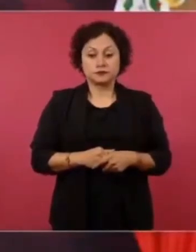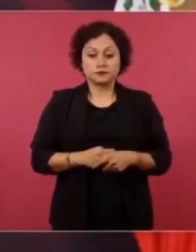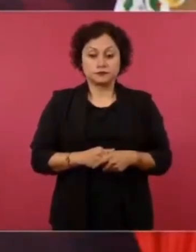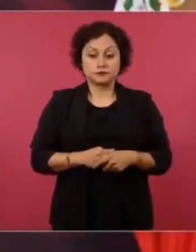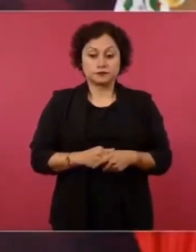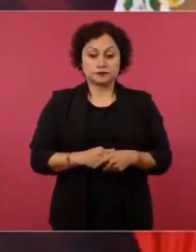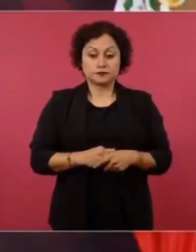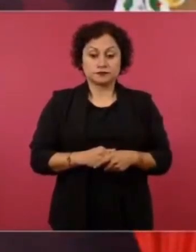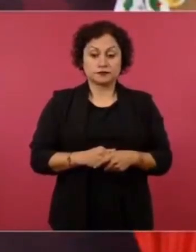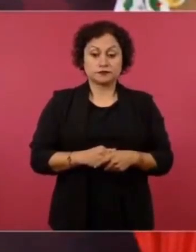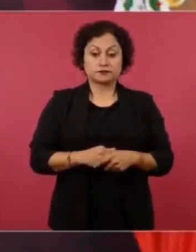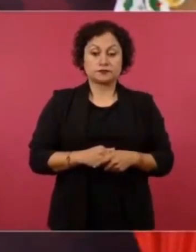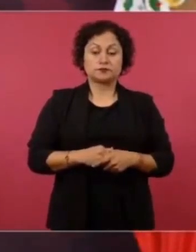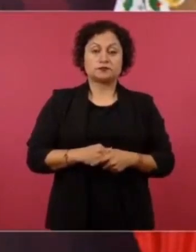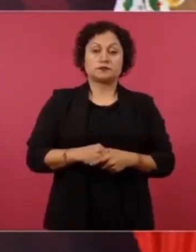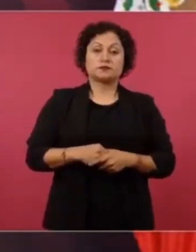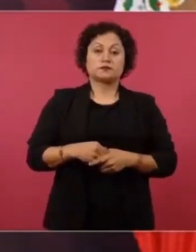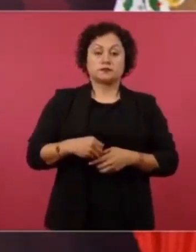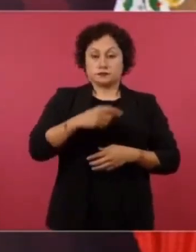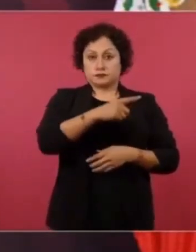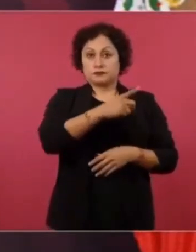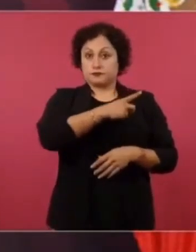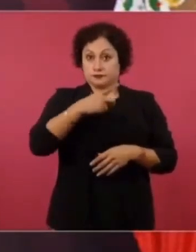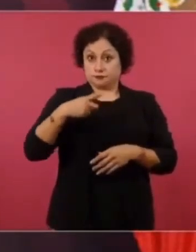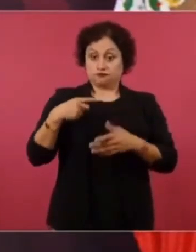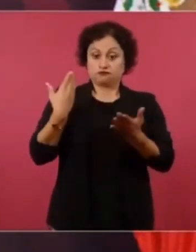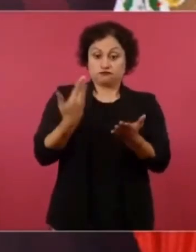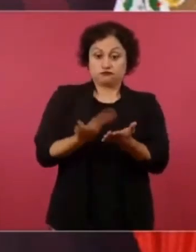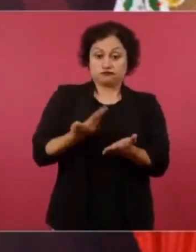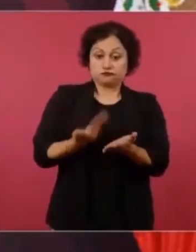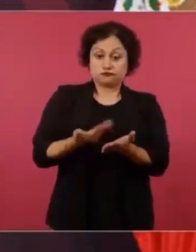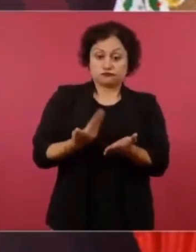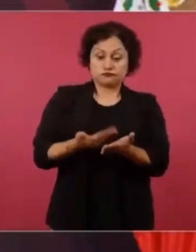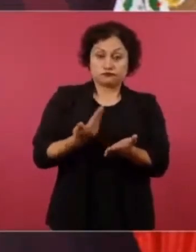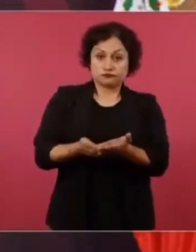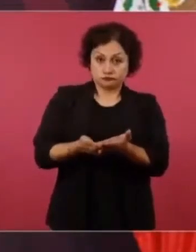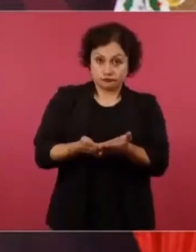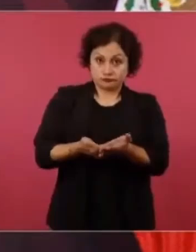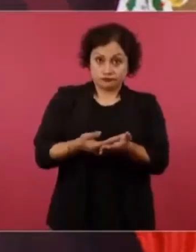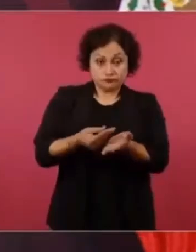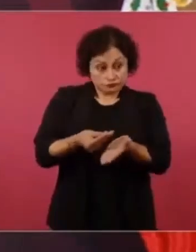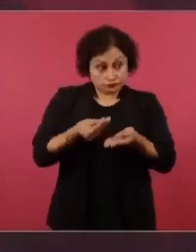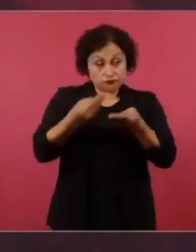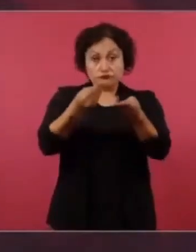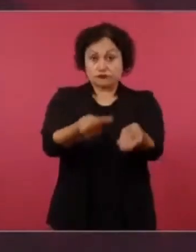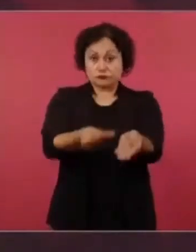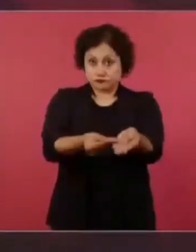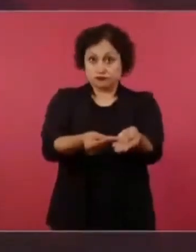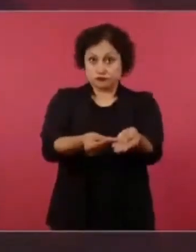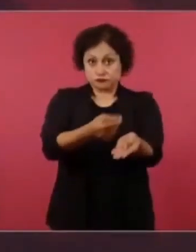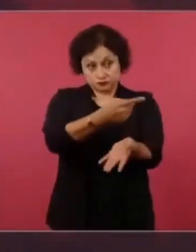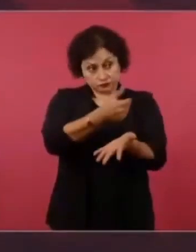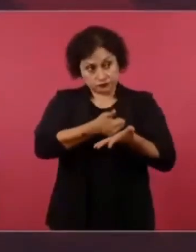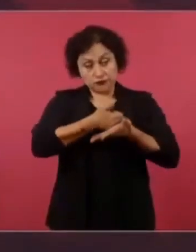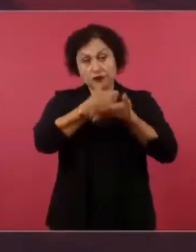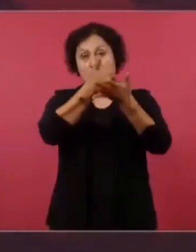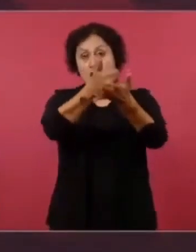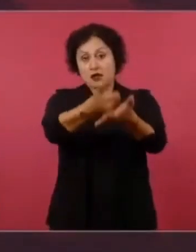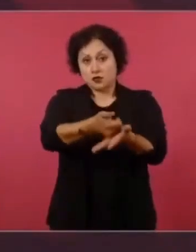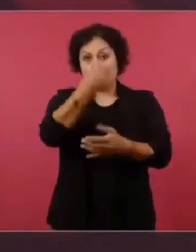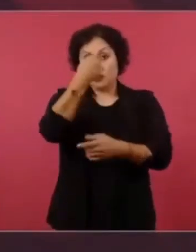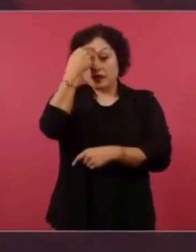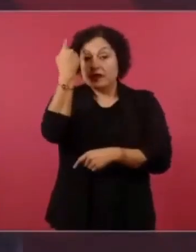Que aporten pruebas y que además ayuden en la